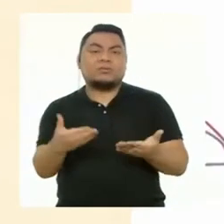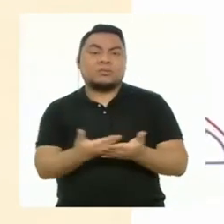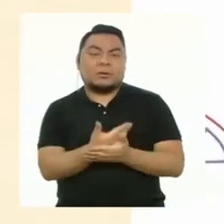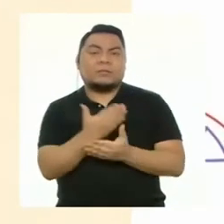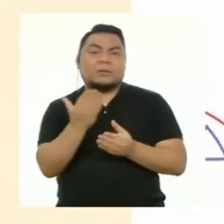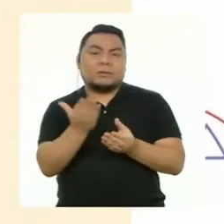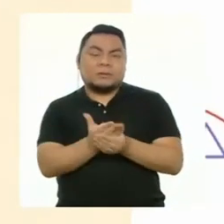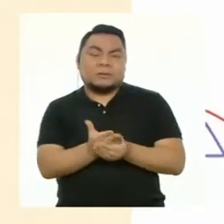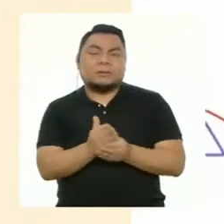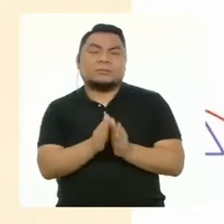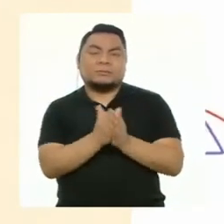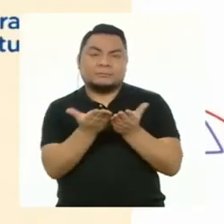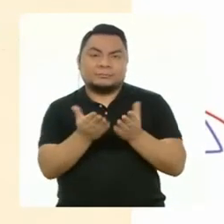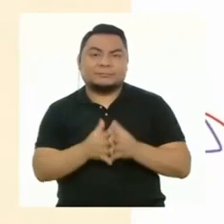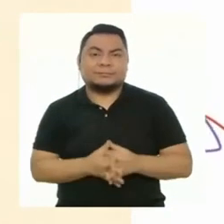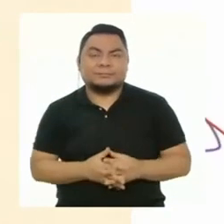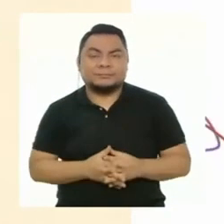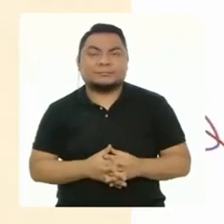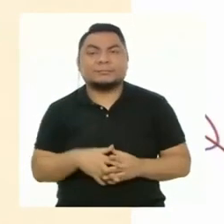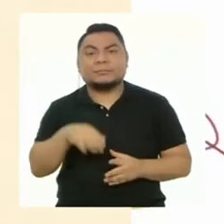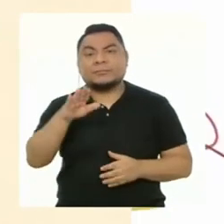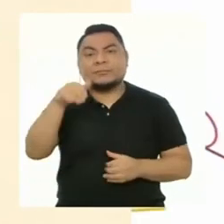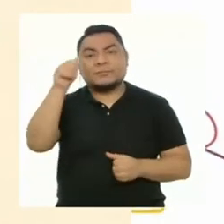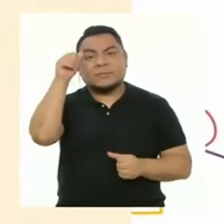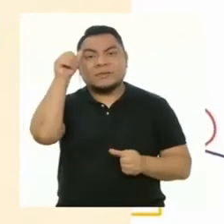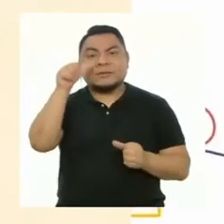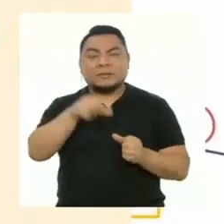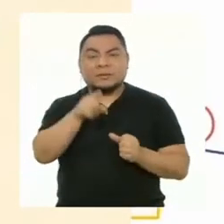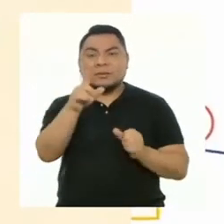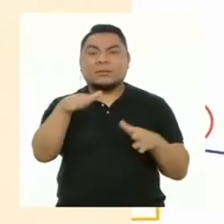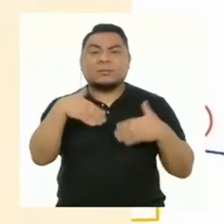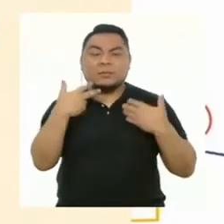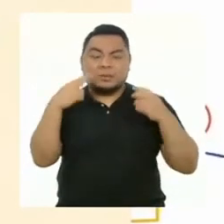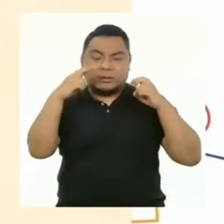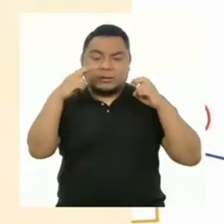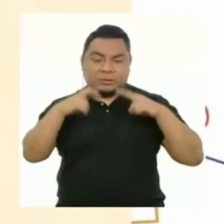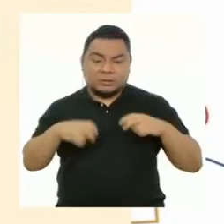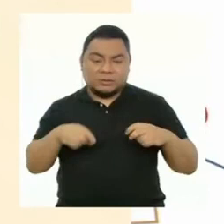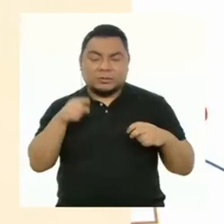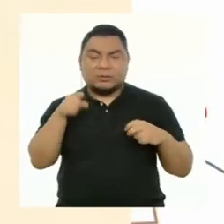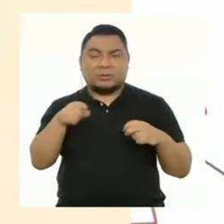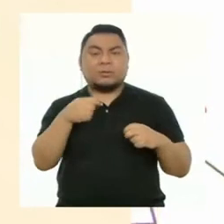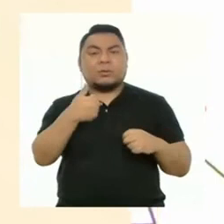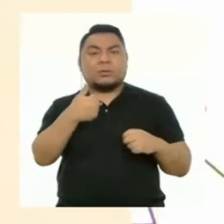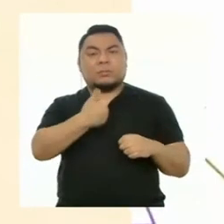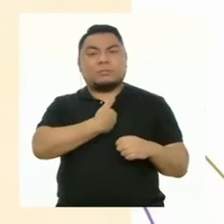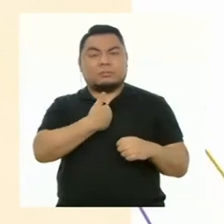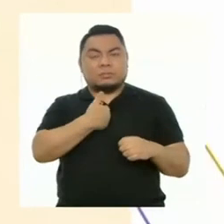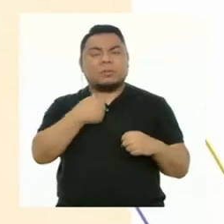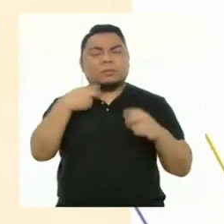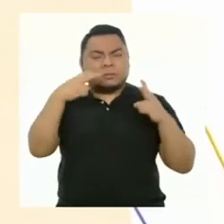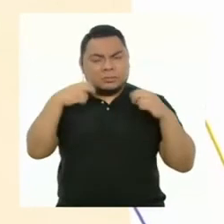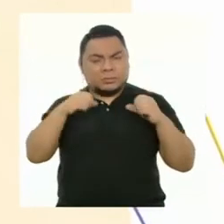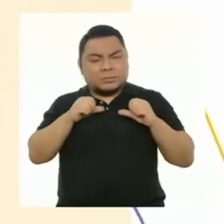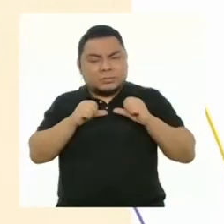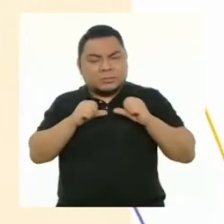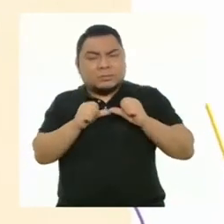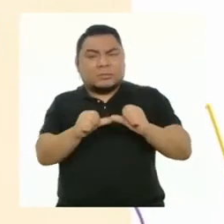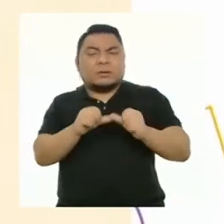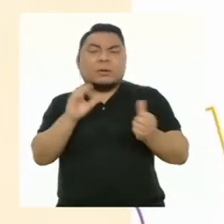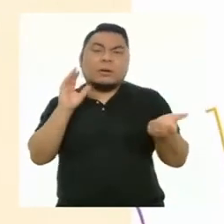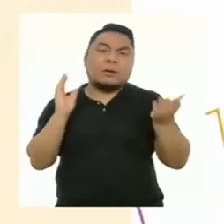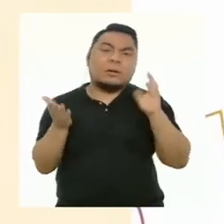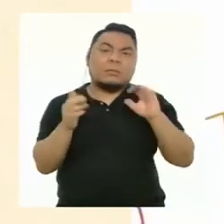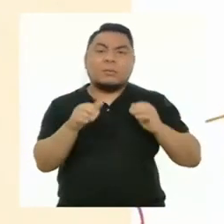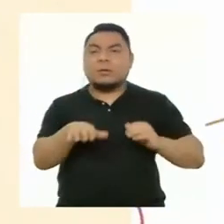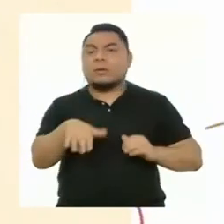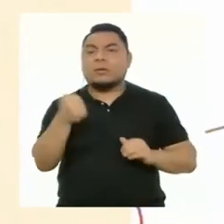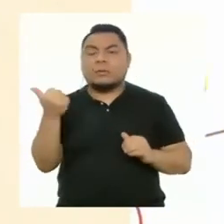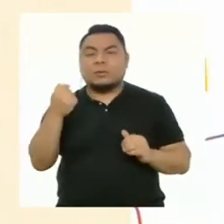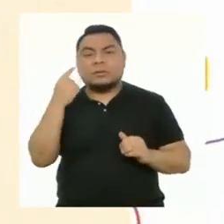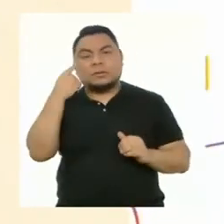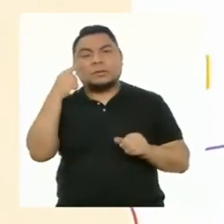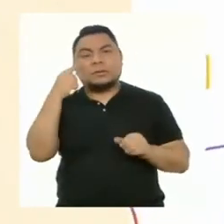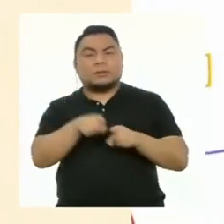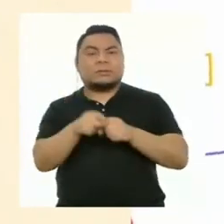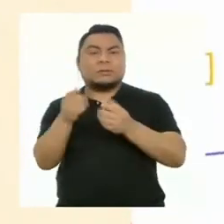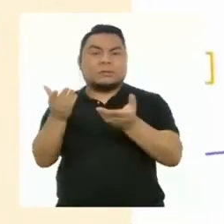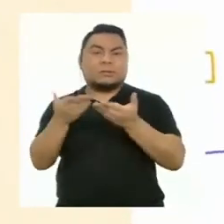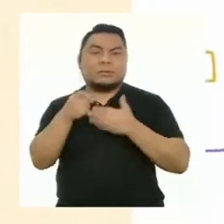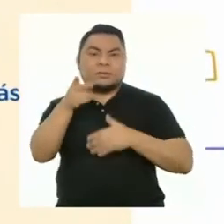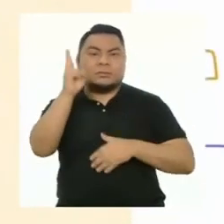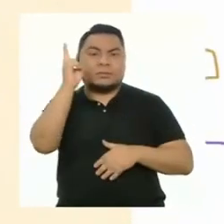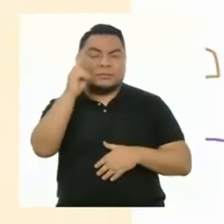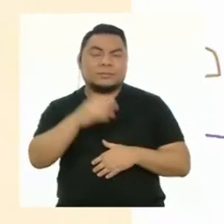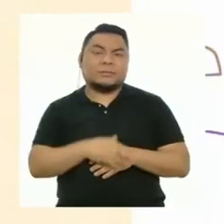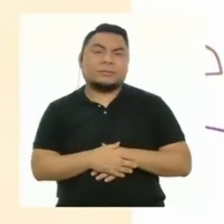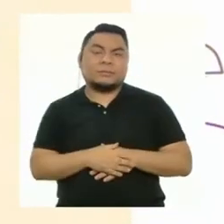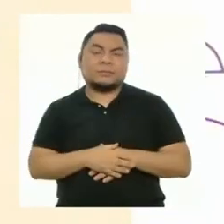nueva versión en el portafolio. Recuerda que puedes evaluar tus productos de manera permanente y compararlos con la valoración dada